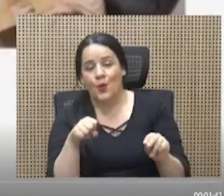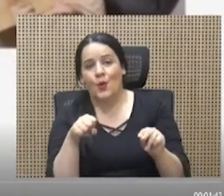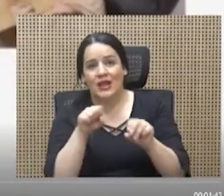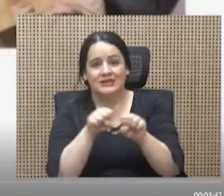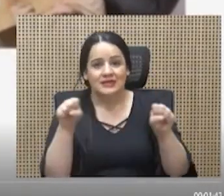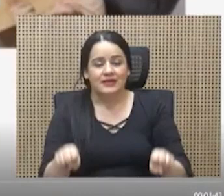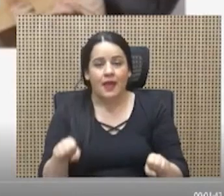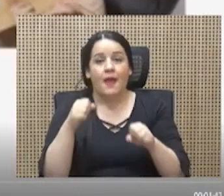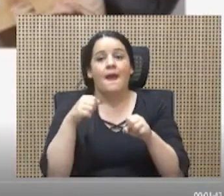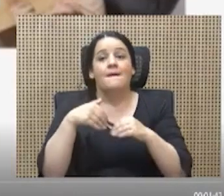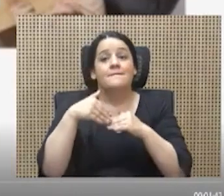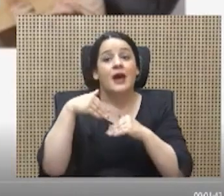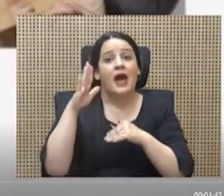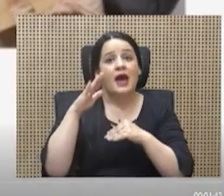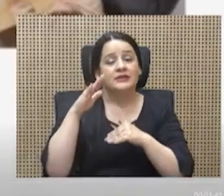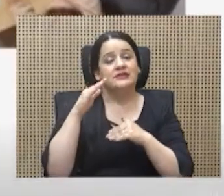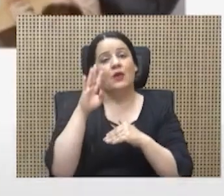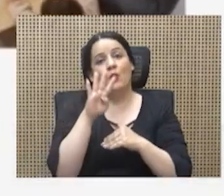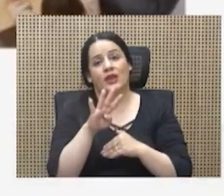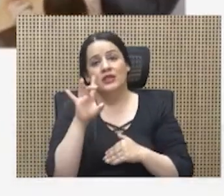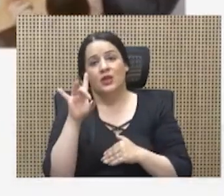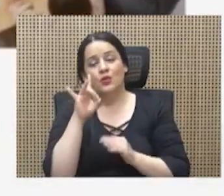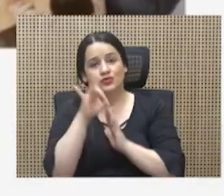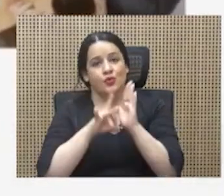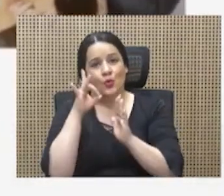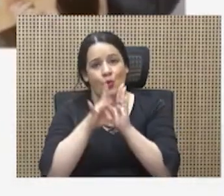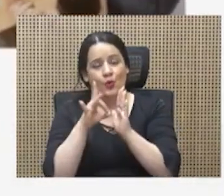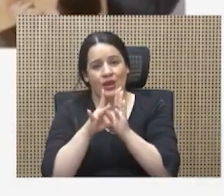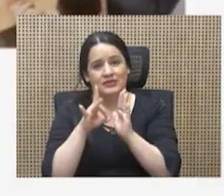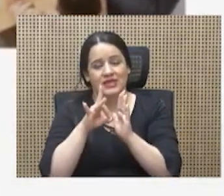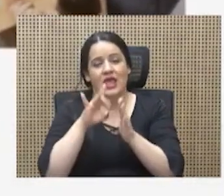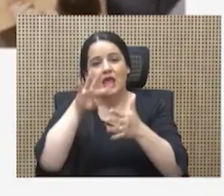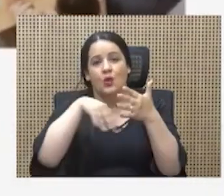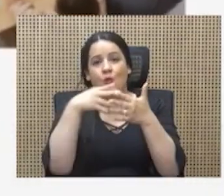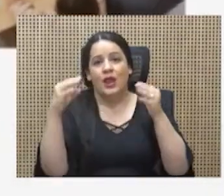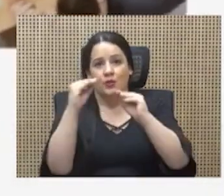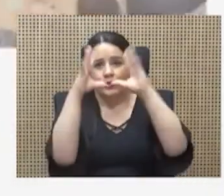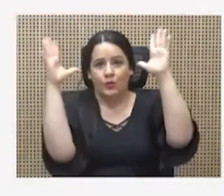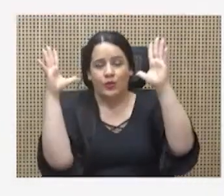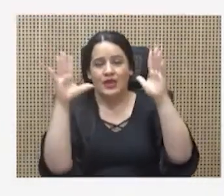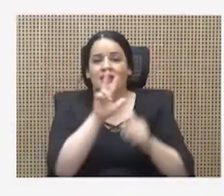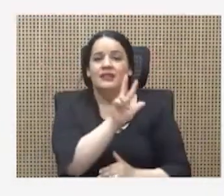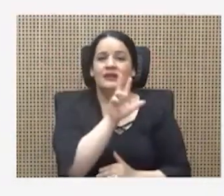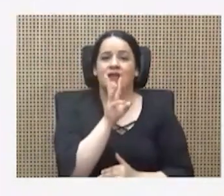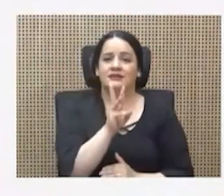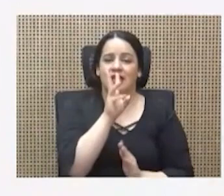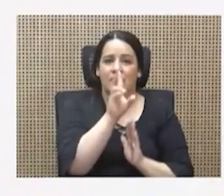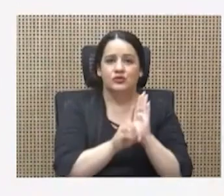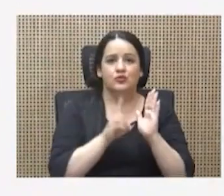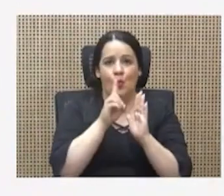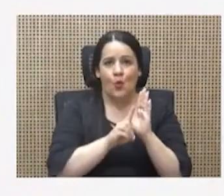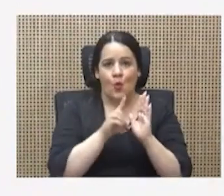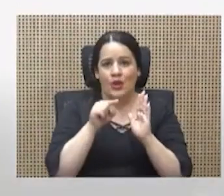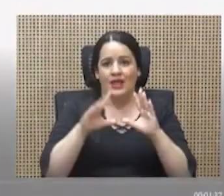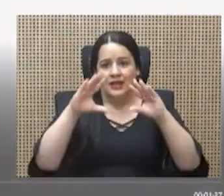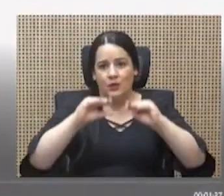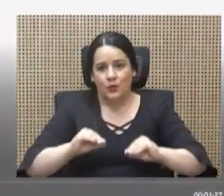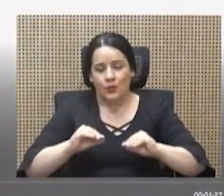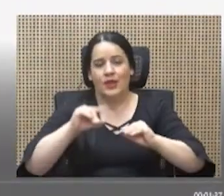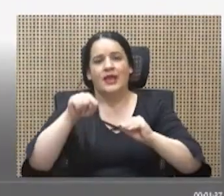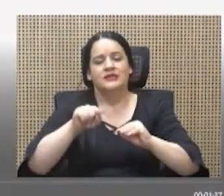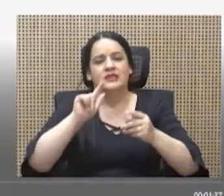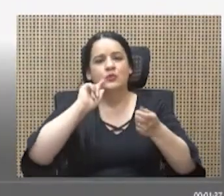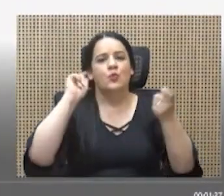48 horas semanales en jornada diurna y 36 en nocturna. Esto es un reacomodo de la jornada